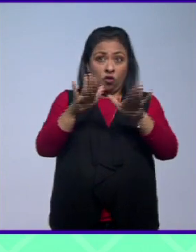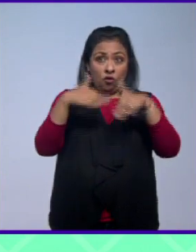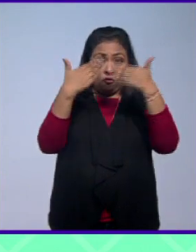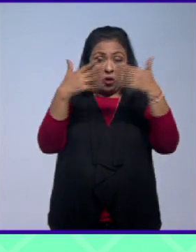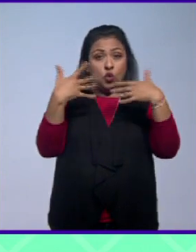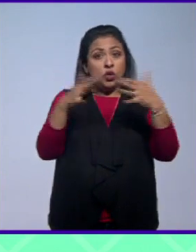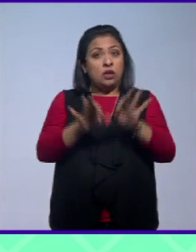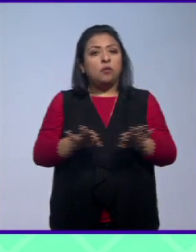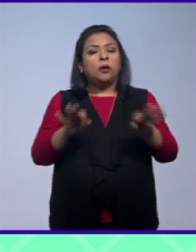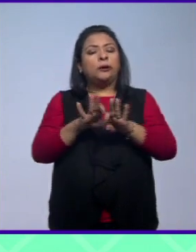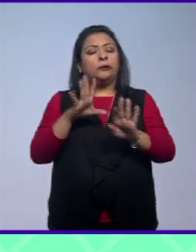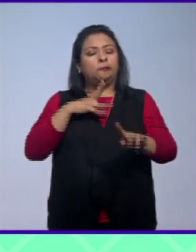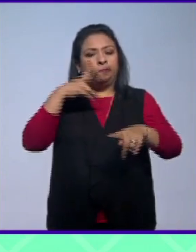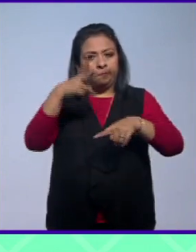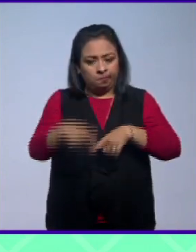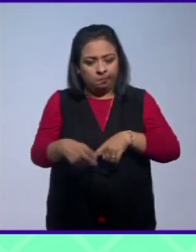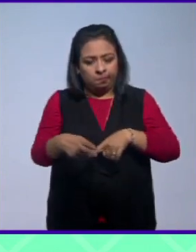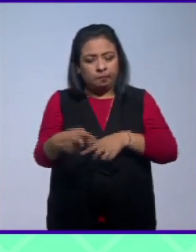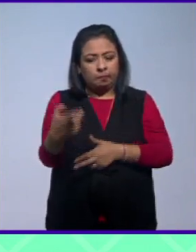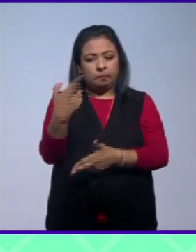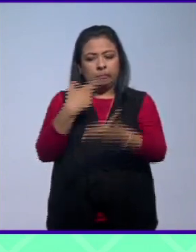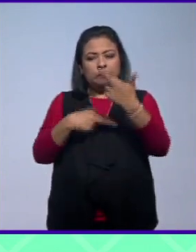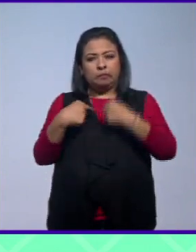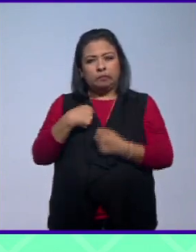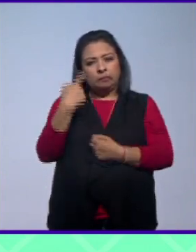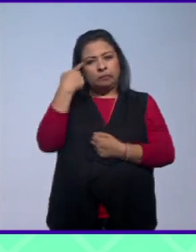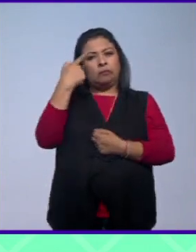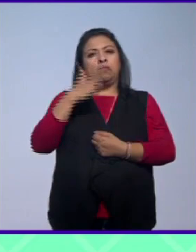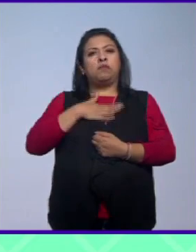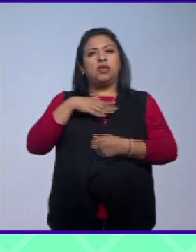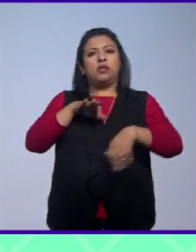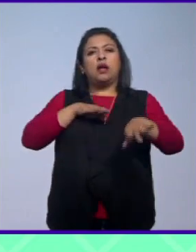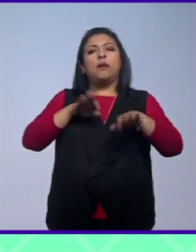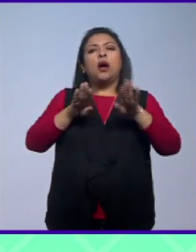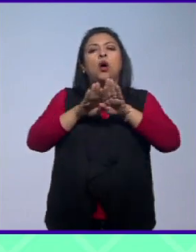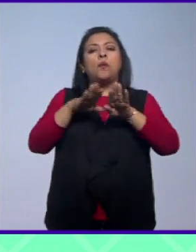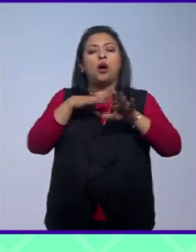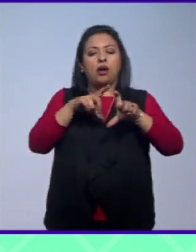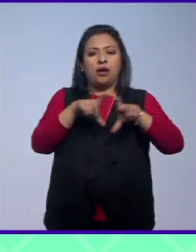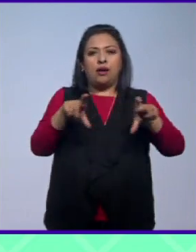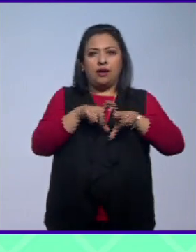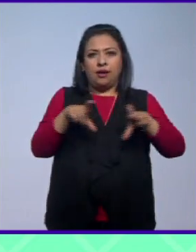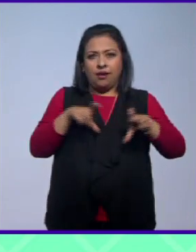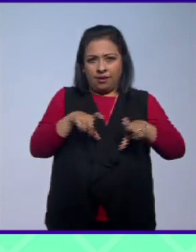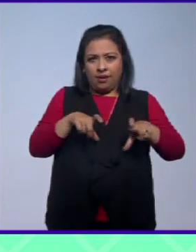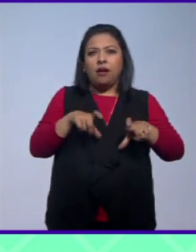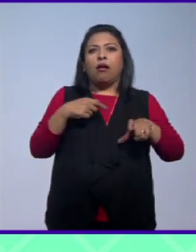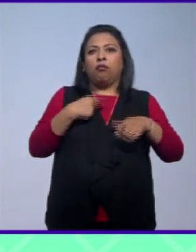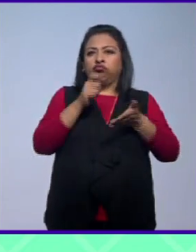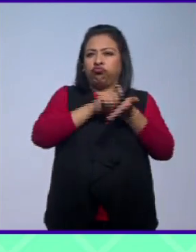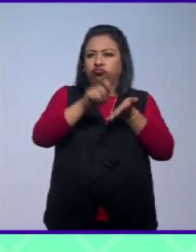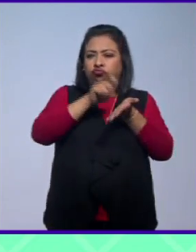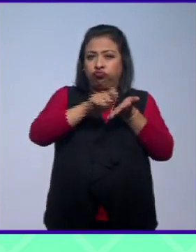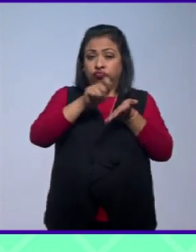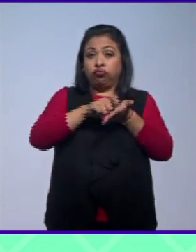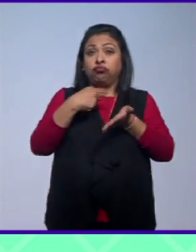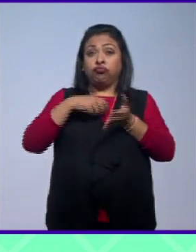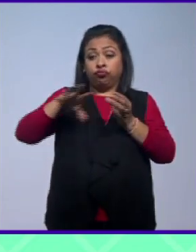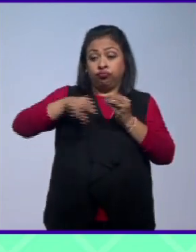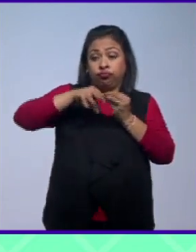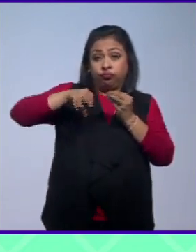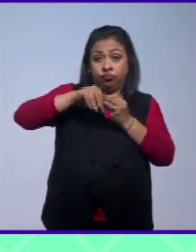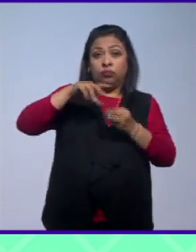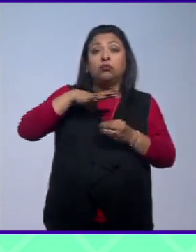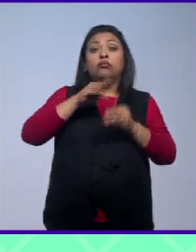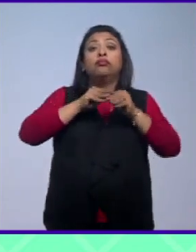hecho una pausa para mirar hacia atrás y reflexionar sobre su trabajo a través de los textos críticos que se han hecho esta compilación